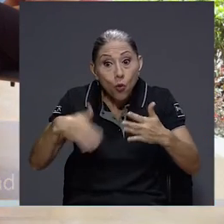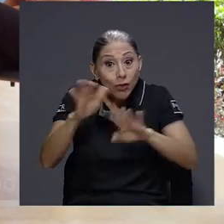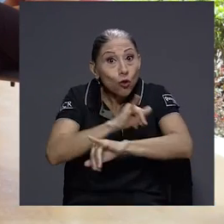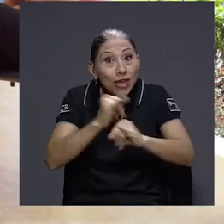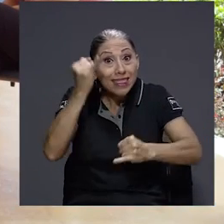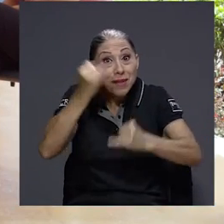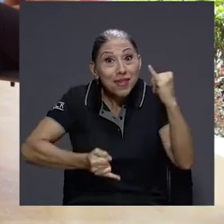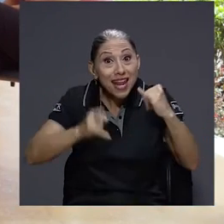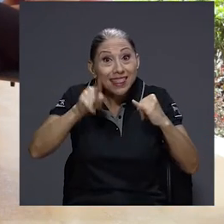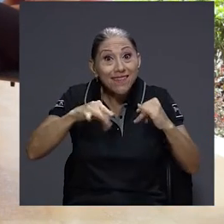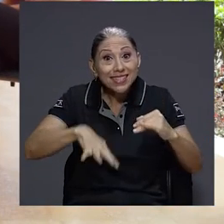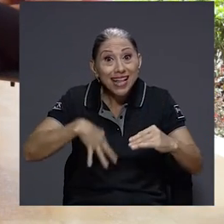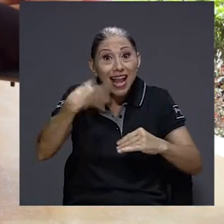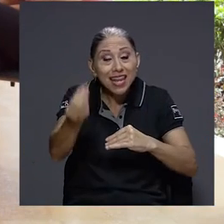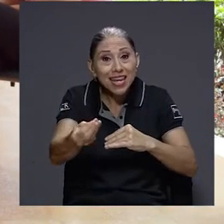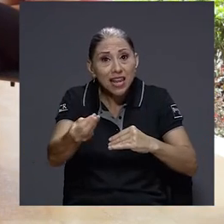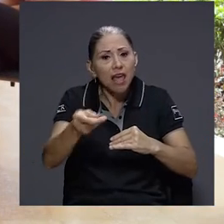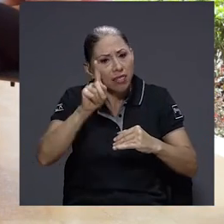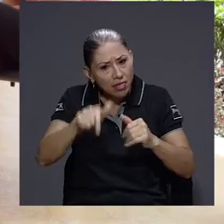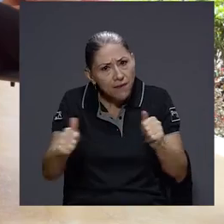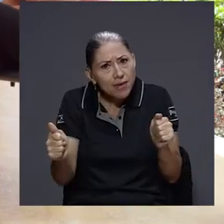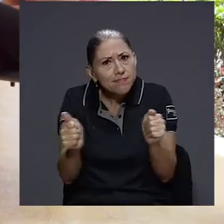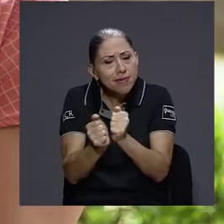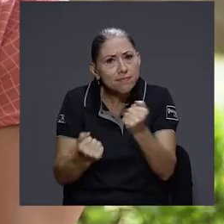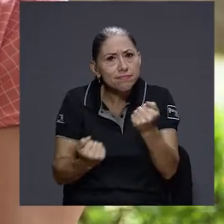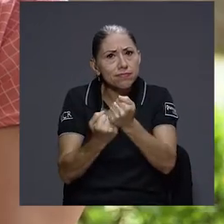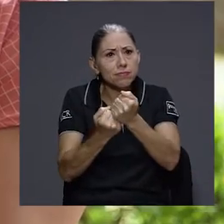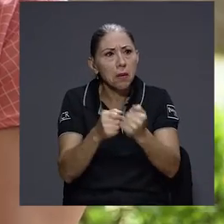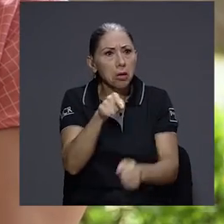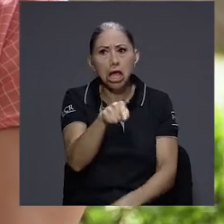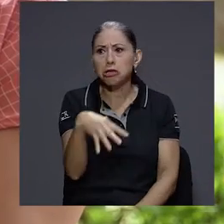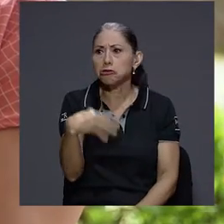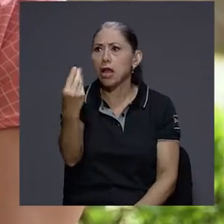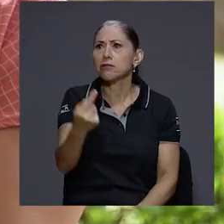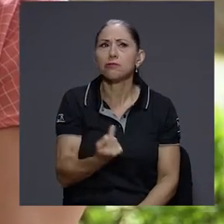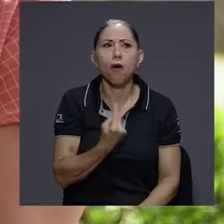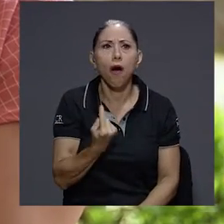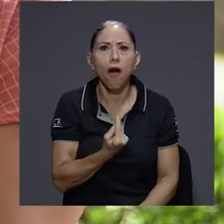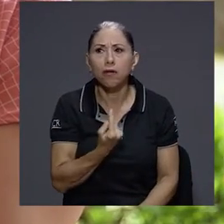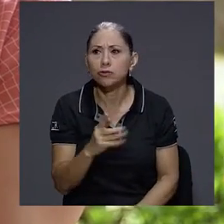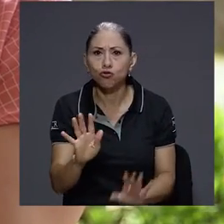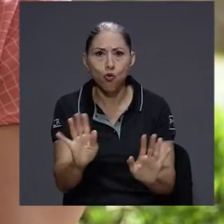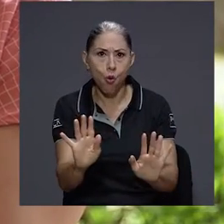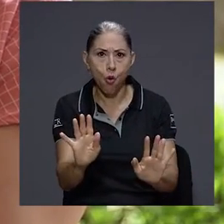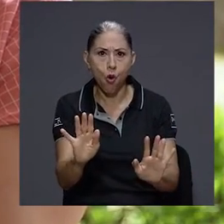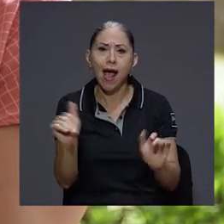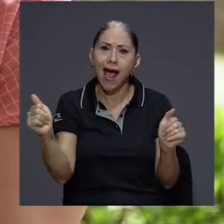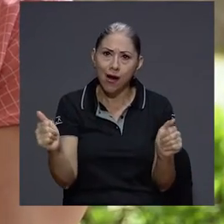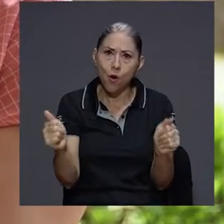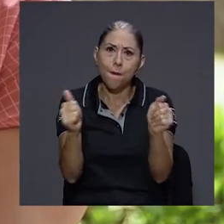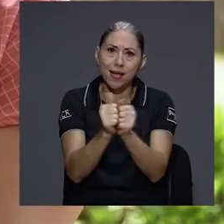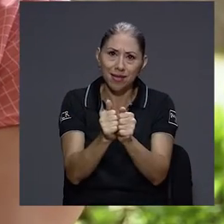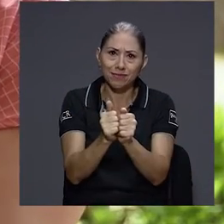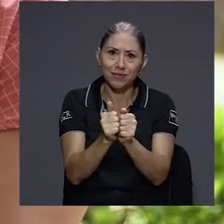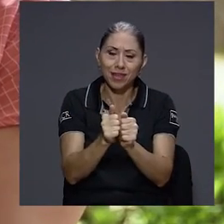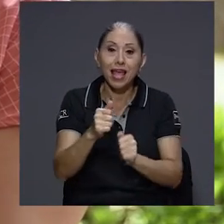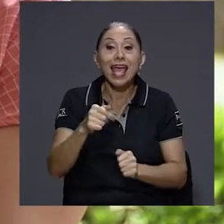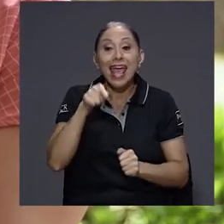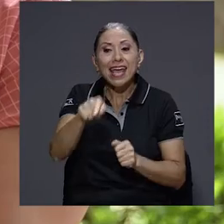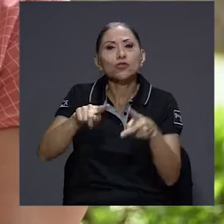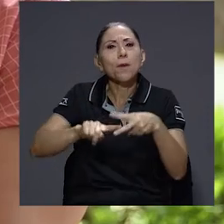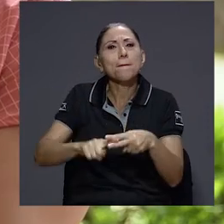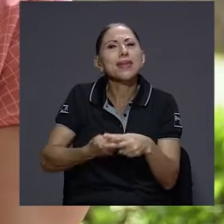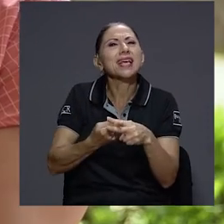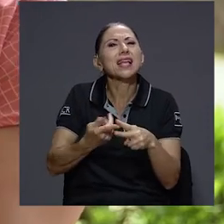sentencia, para no dejarlos totalmente a la deriva. Tenemos la convicción de que empieza en el día uno